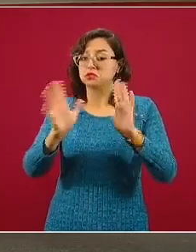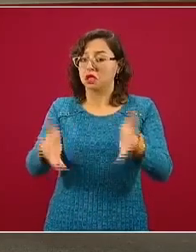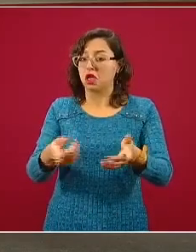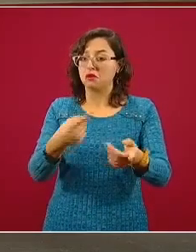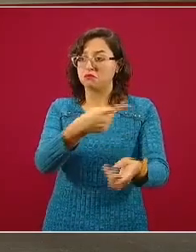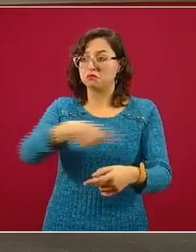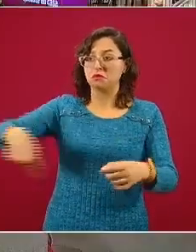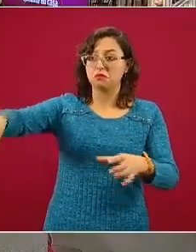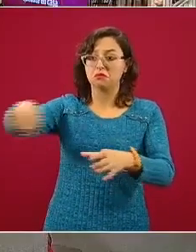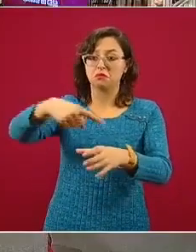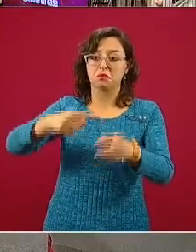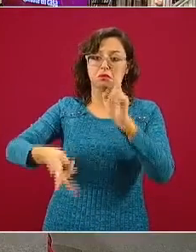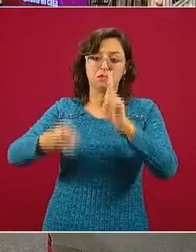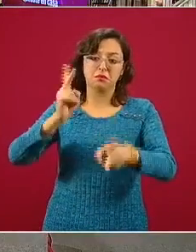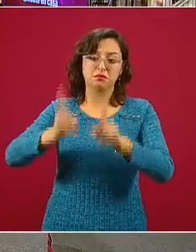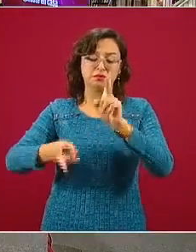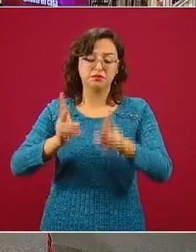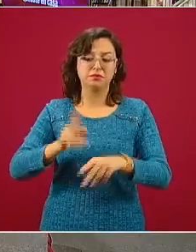Por favor.